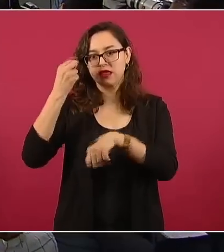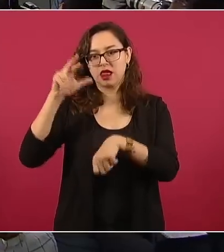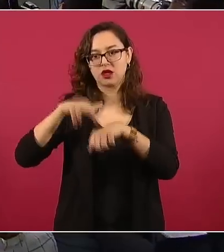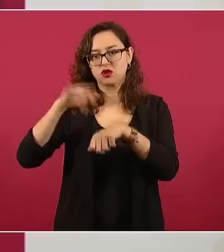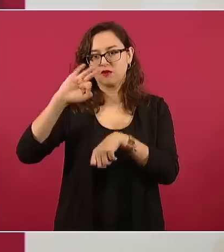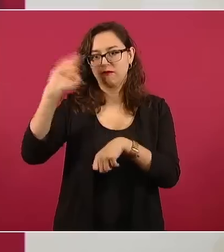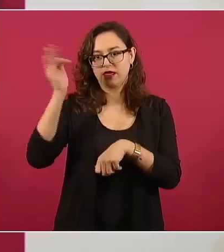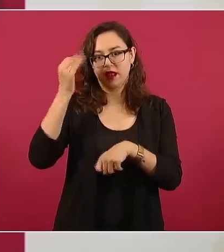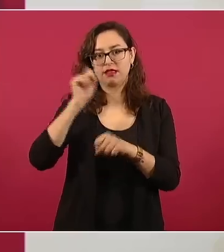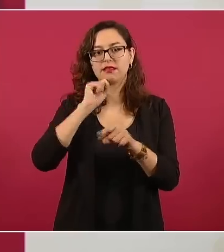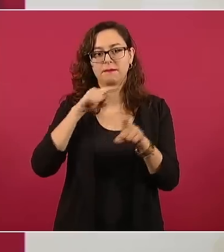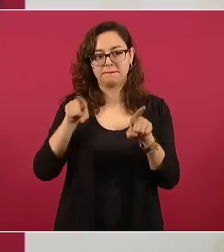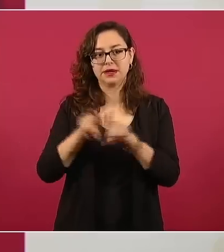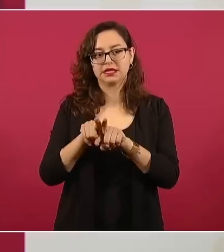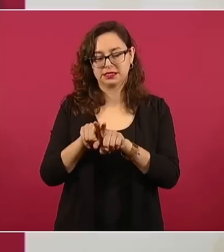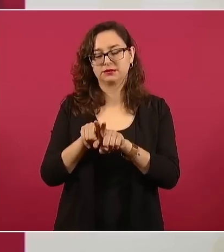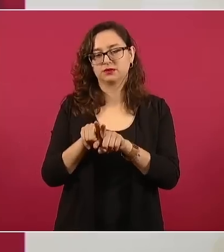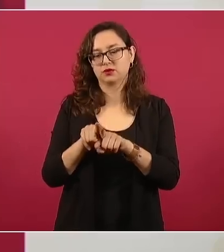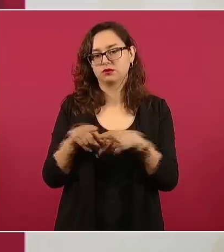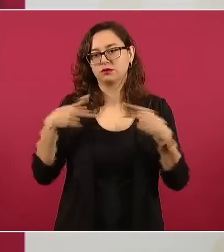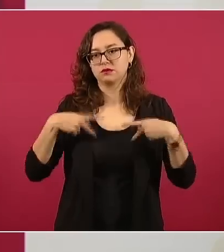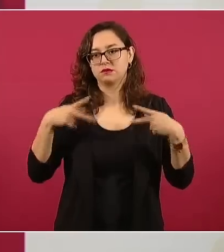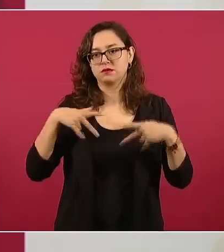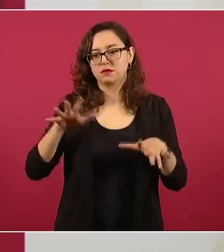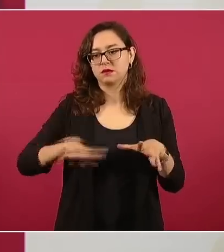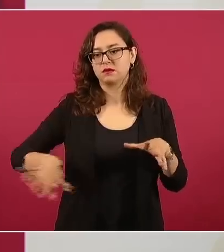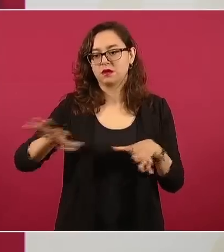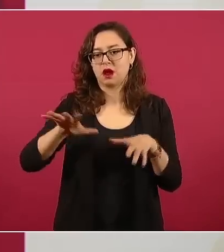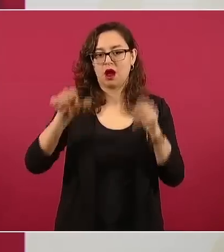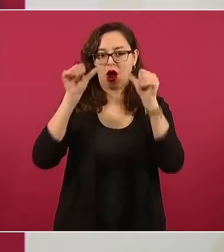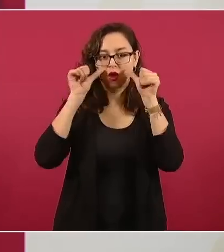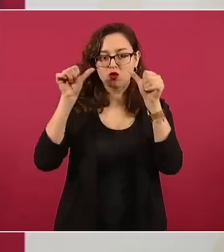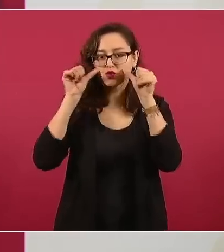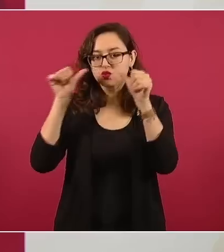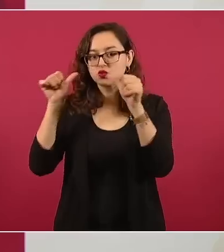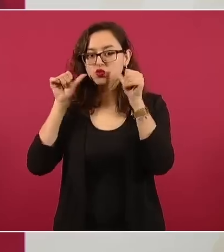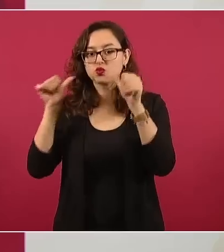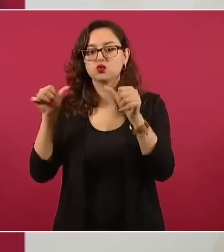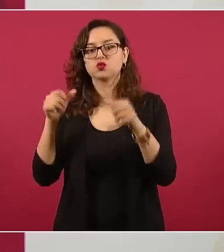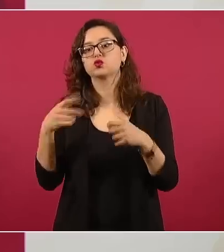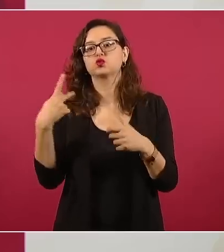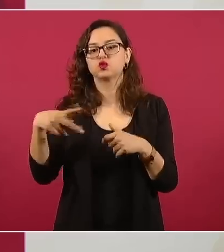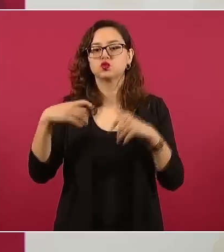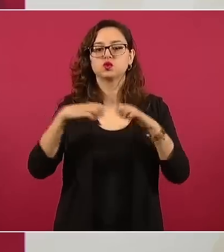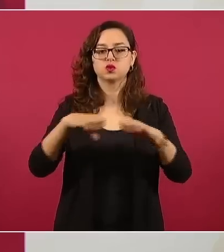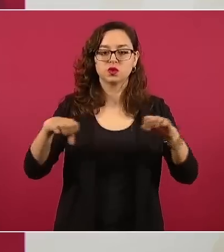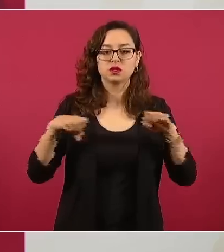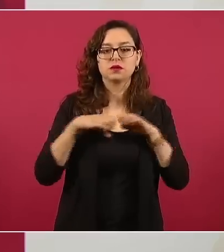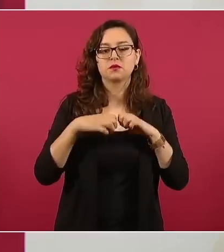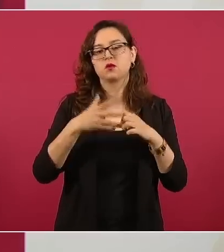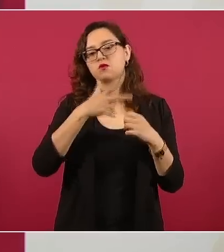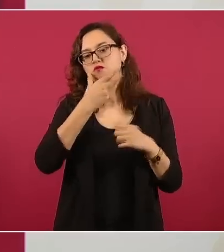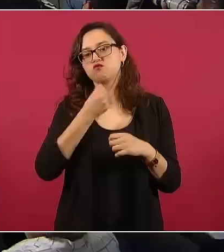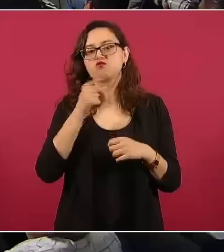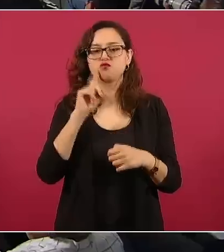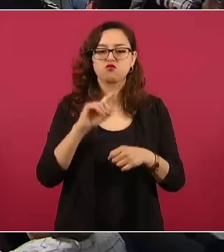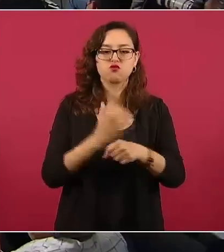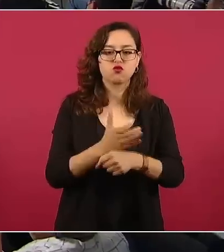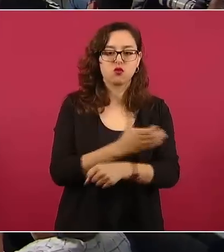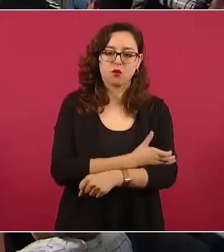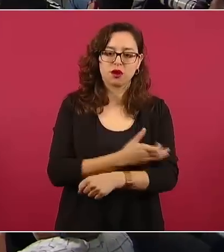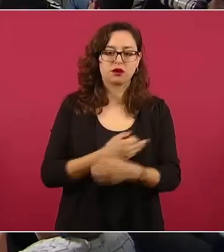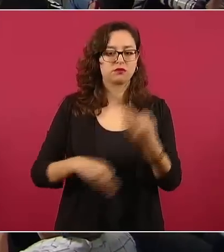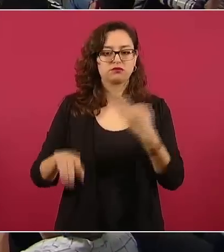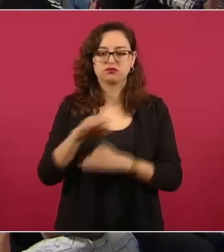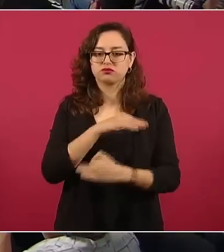es la que atiende, junto con un grupo de compañeras, compañeros, a todos los que